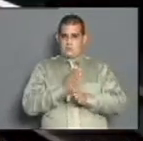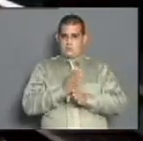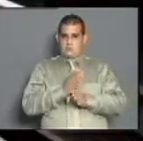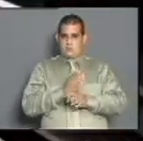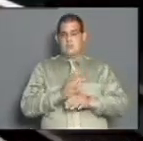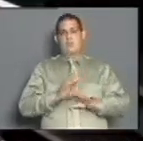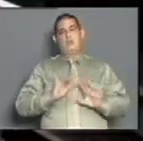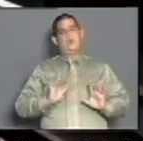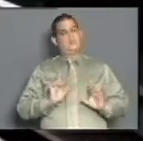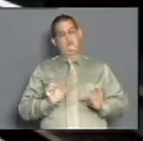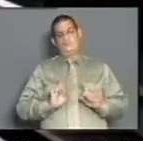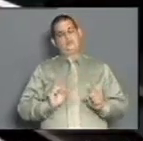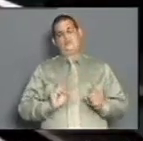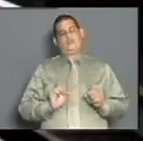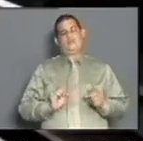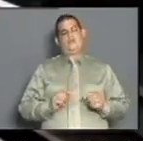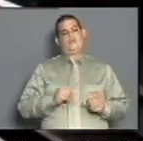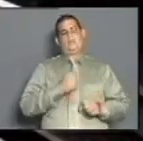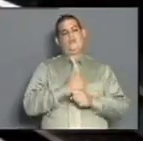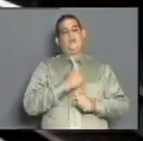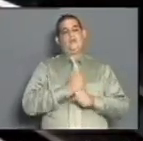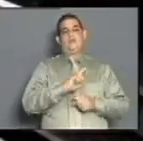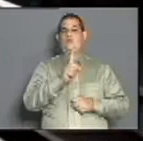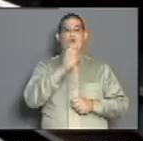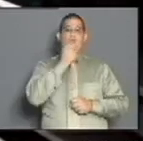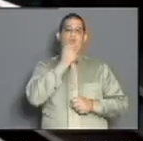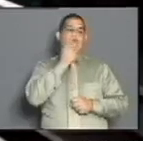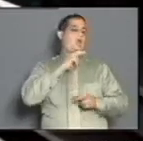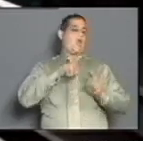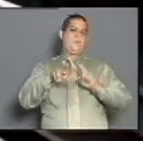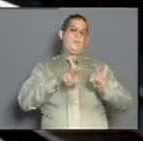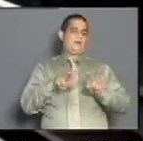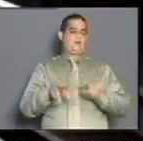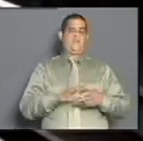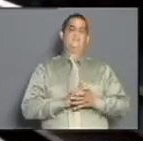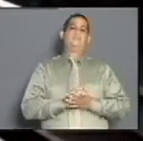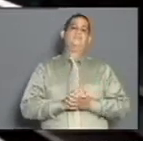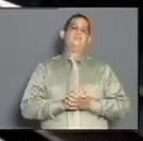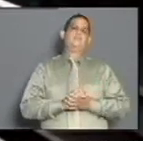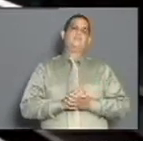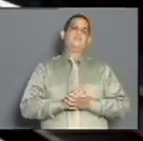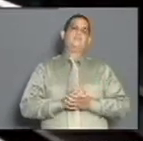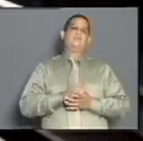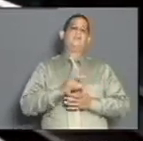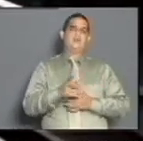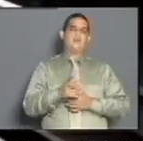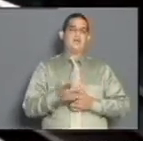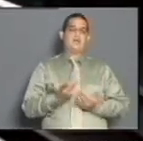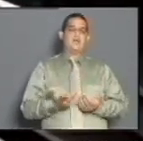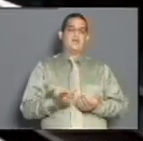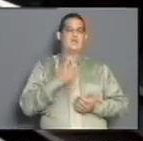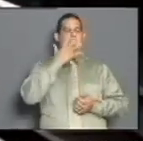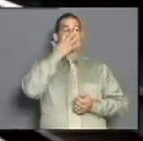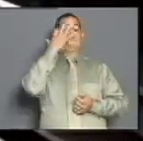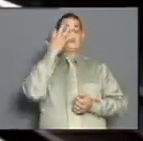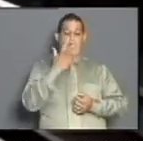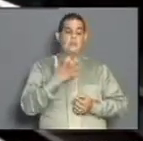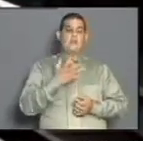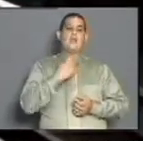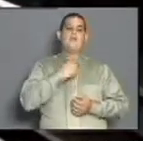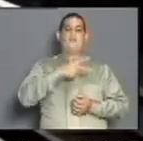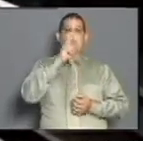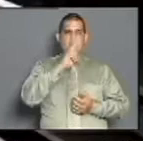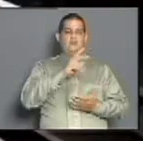No es que deje de trabajar, es que no va a poder asumir la responsabilidad de conducir unidades de gastronomía